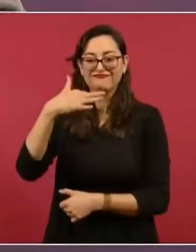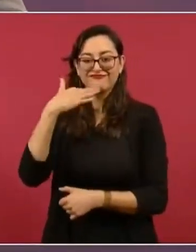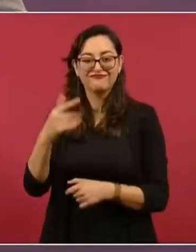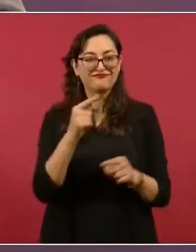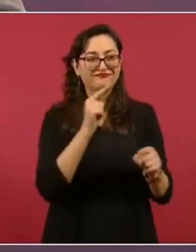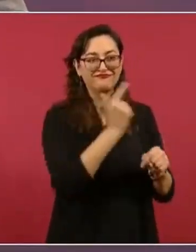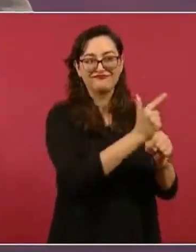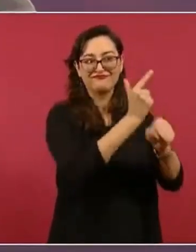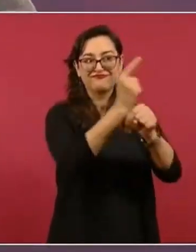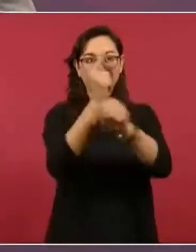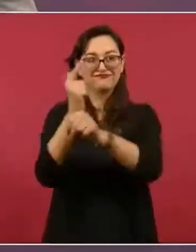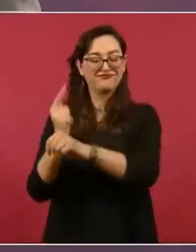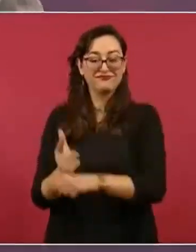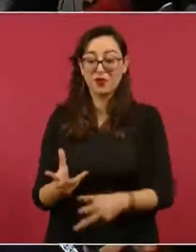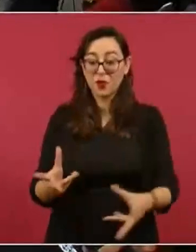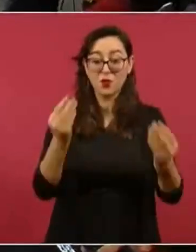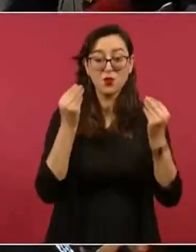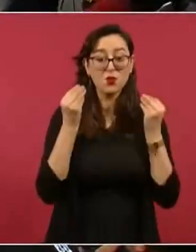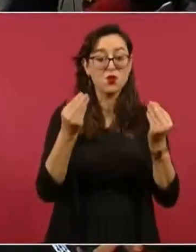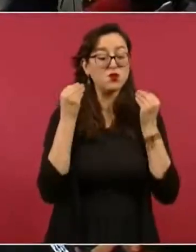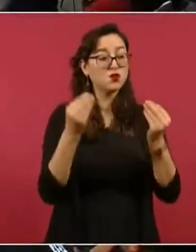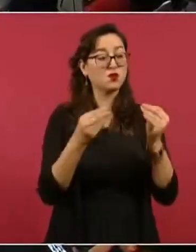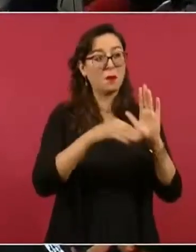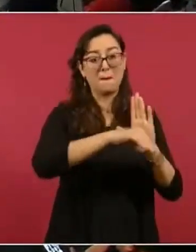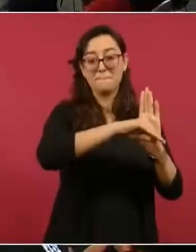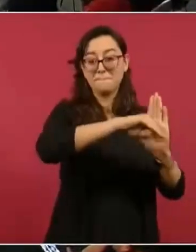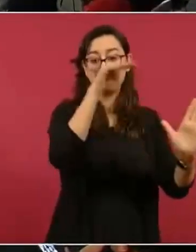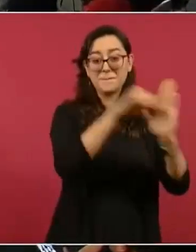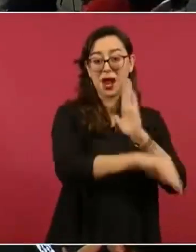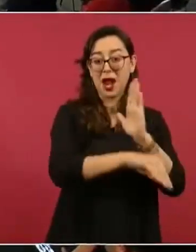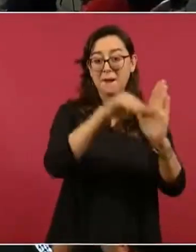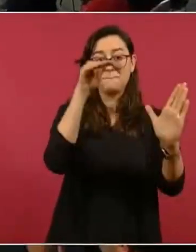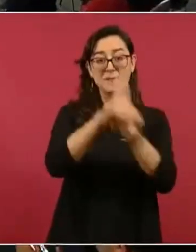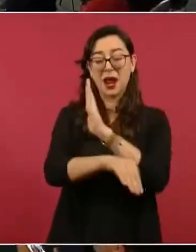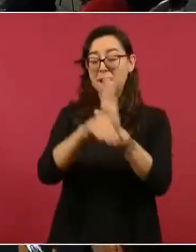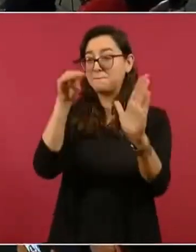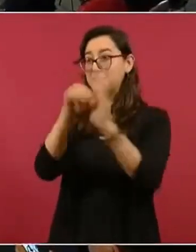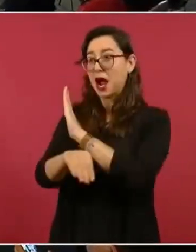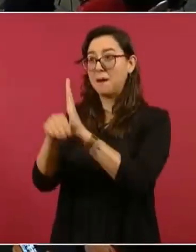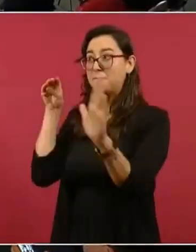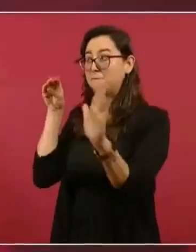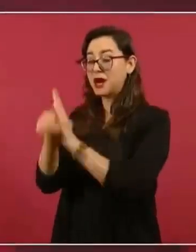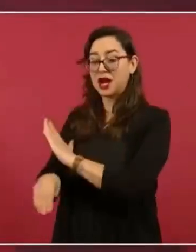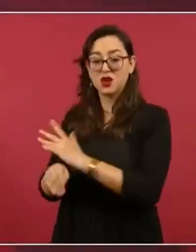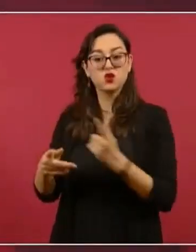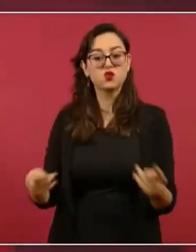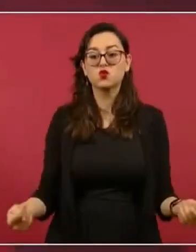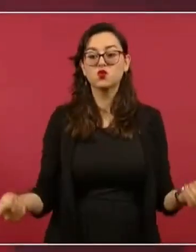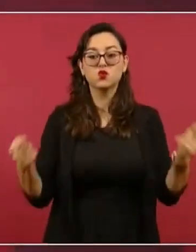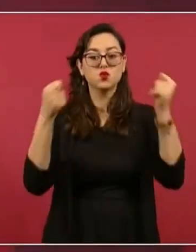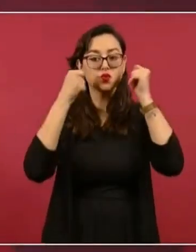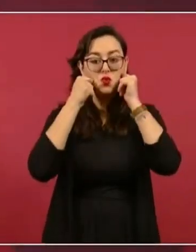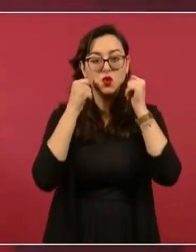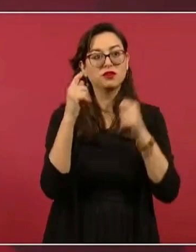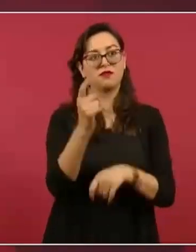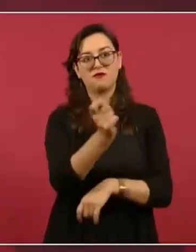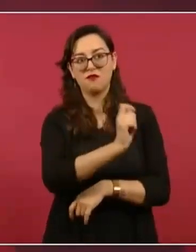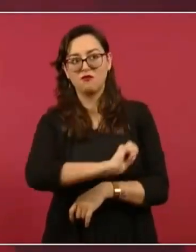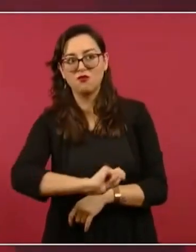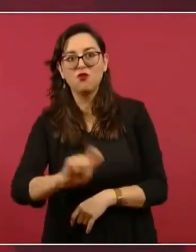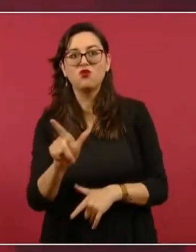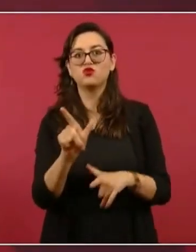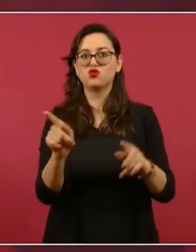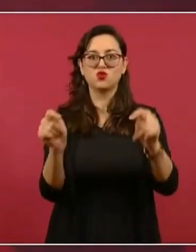es parte de la decadencia que se padece en el mundo porque